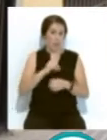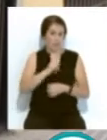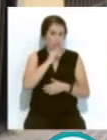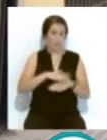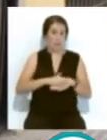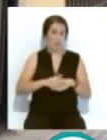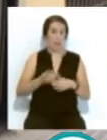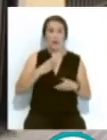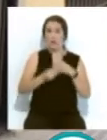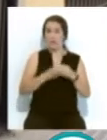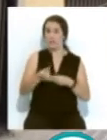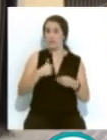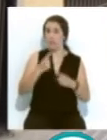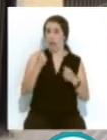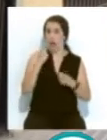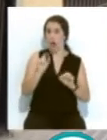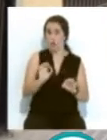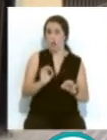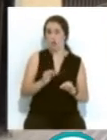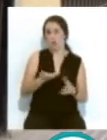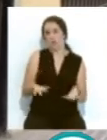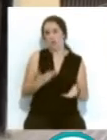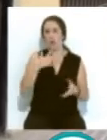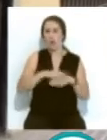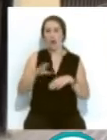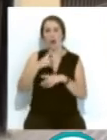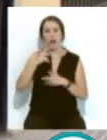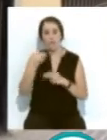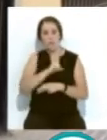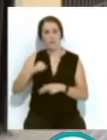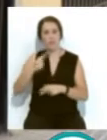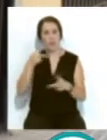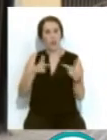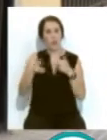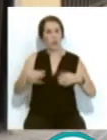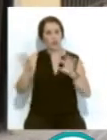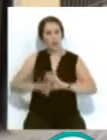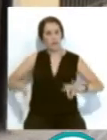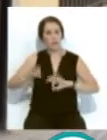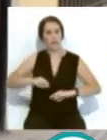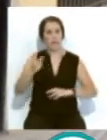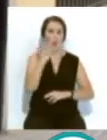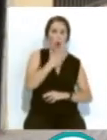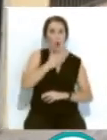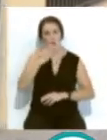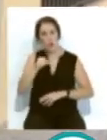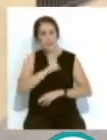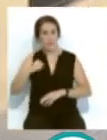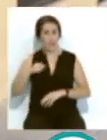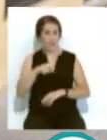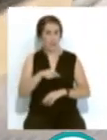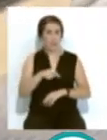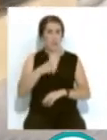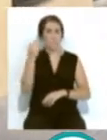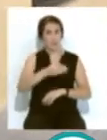acoger a ese alumnado. En cambio, a la concertada no les recorta, a los dos colegios concertados que tienen